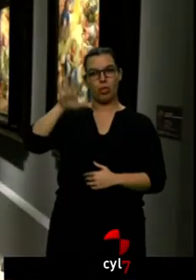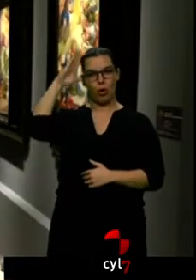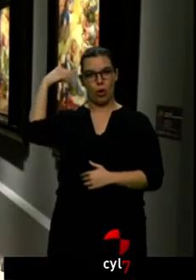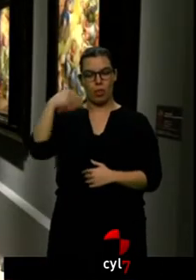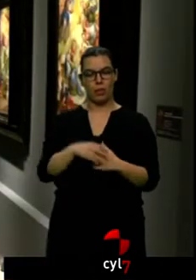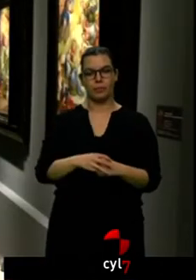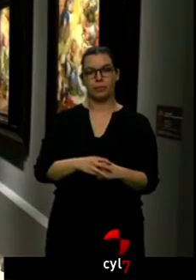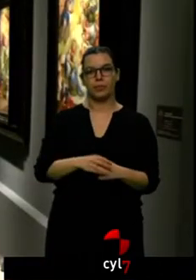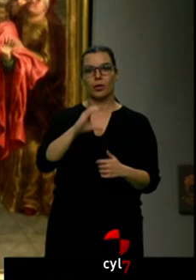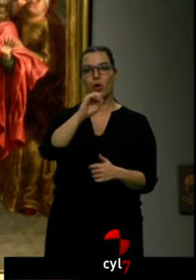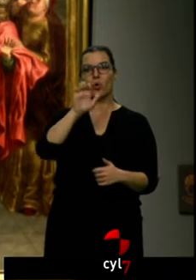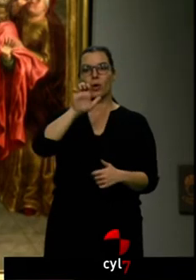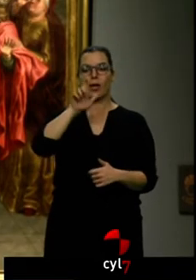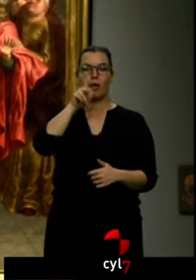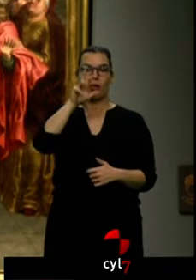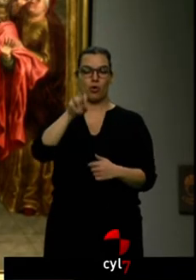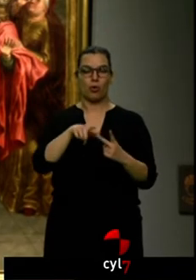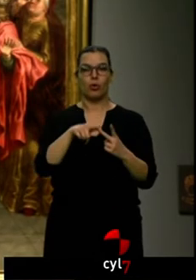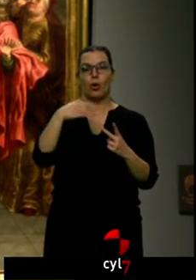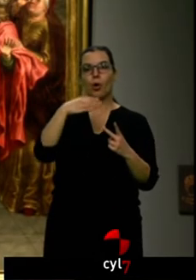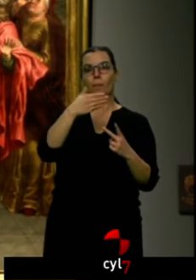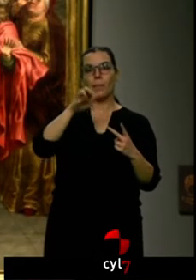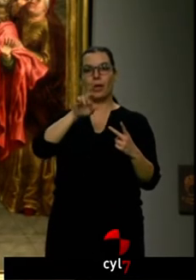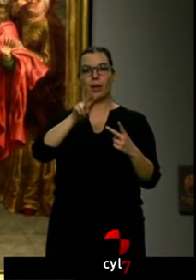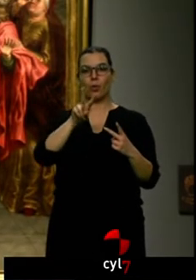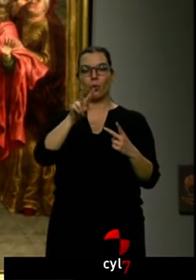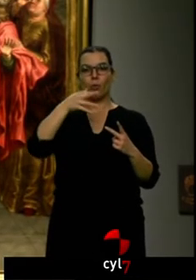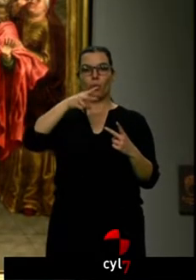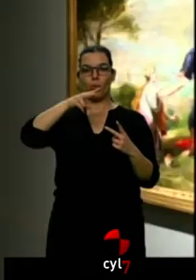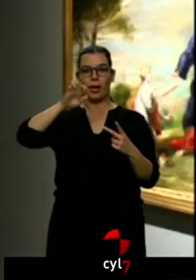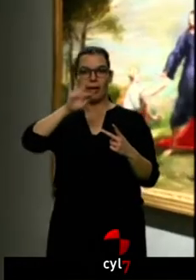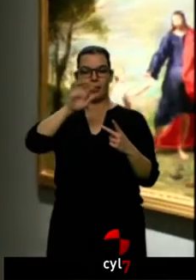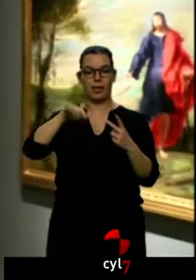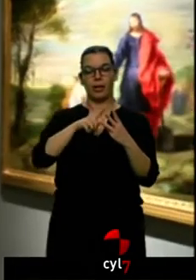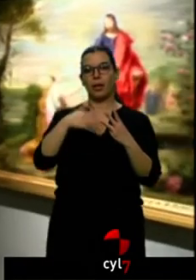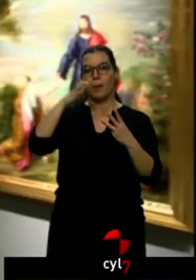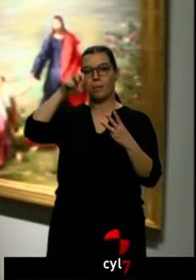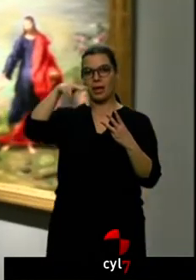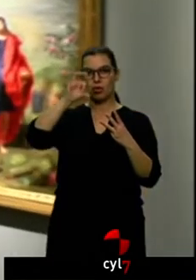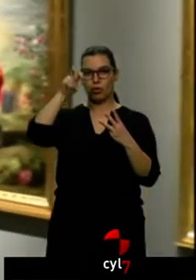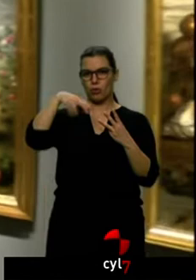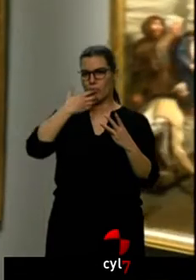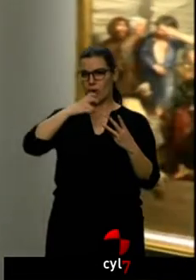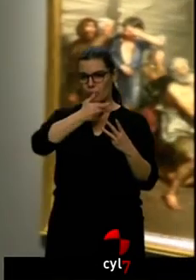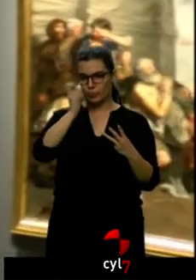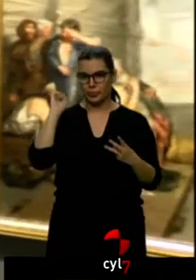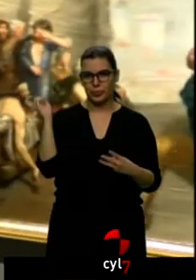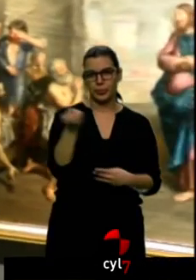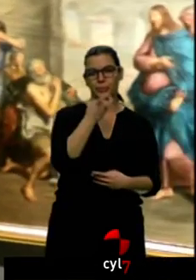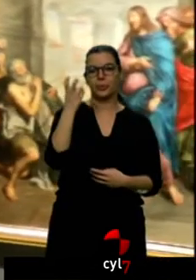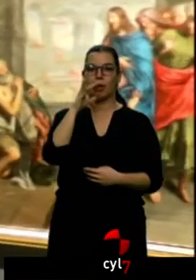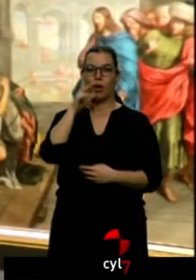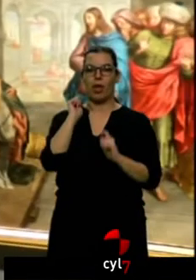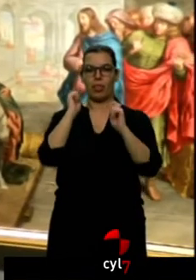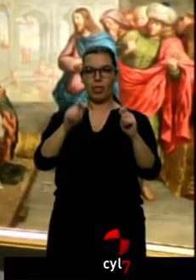Alonso Sánchez Coello, Berruguete o Ambrosius Benson firman algunas de las 42 obras que desde hoy tienen un espacio privilegiado